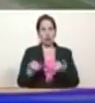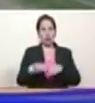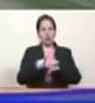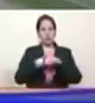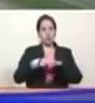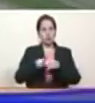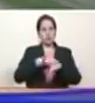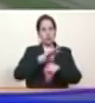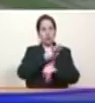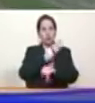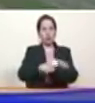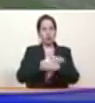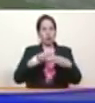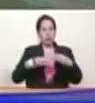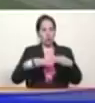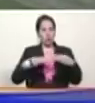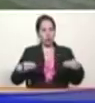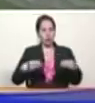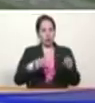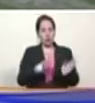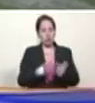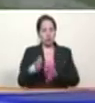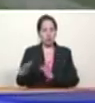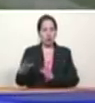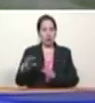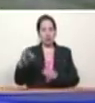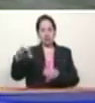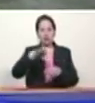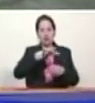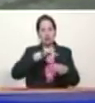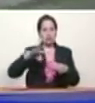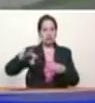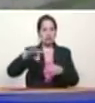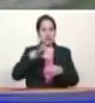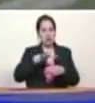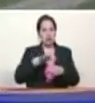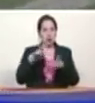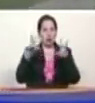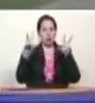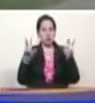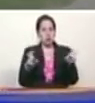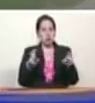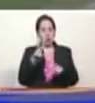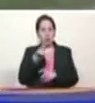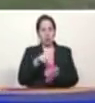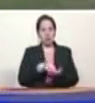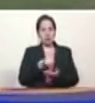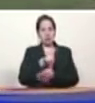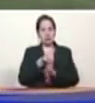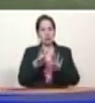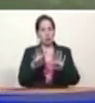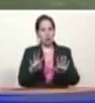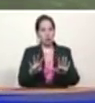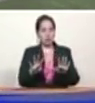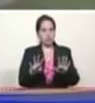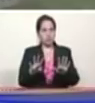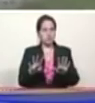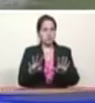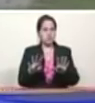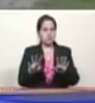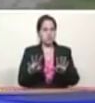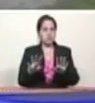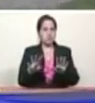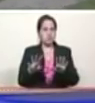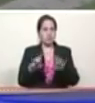poder popular el plan de siembra de este ciclo de invierno 2019 y nuestro eslogar es